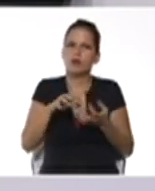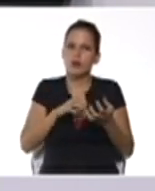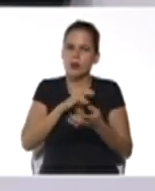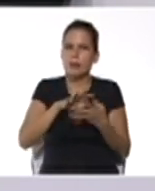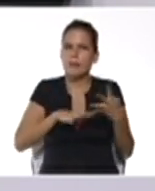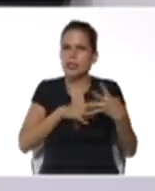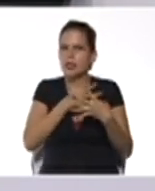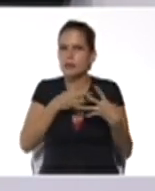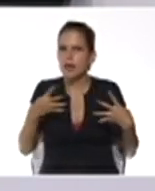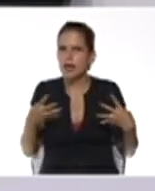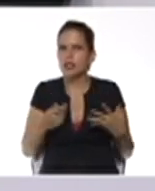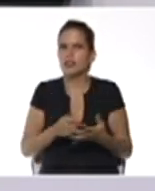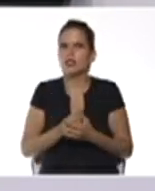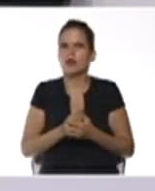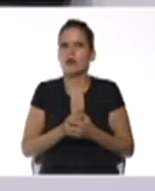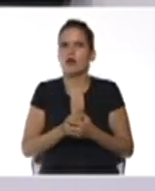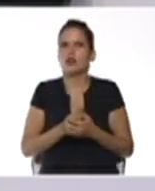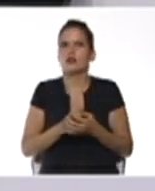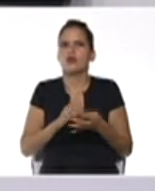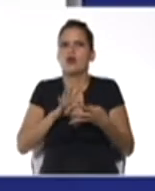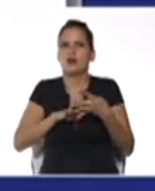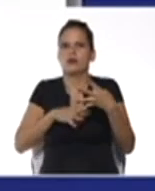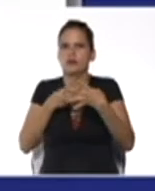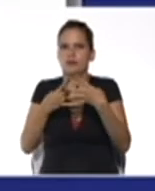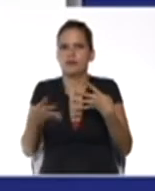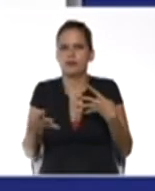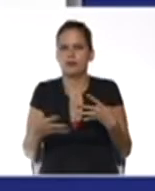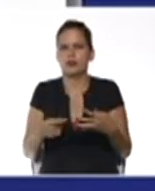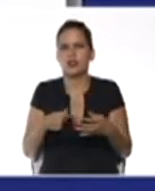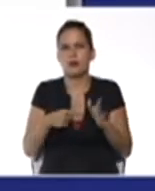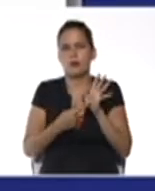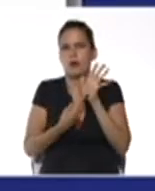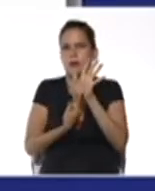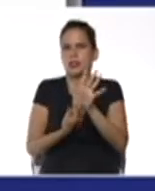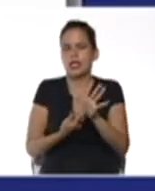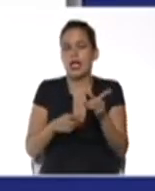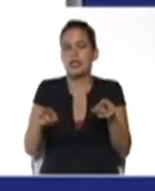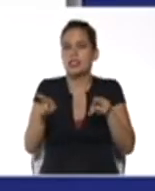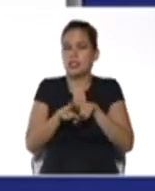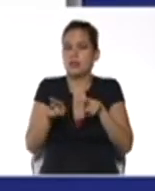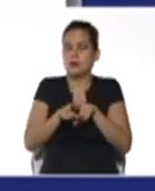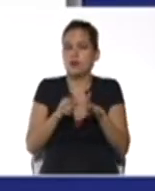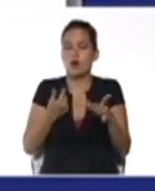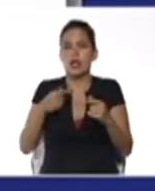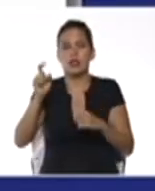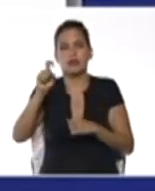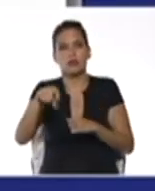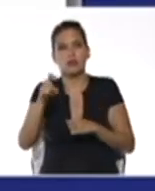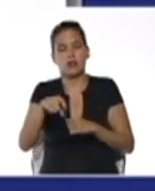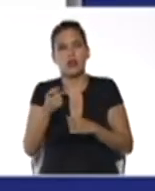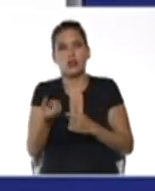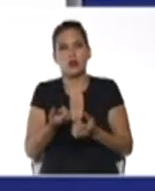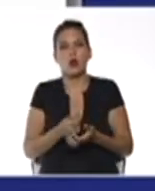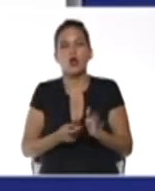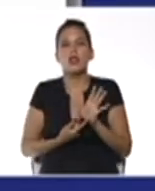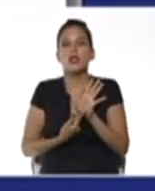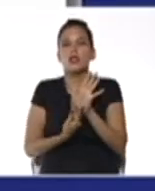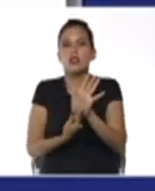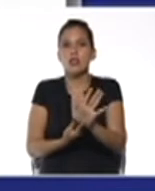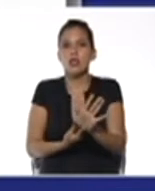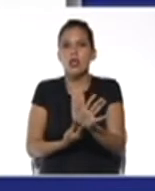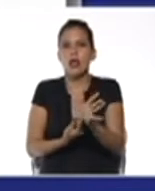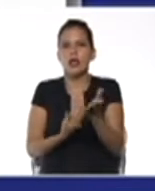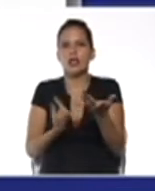matemático ante alguna operación matemática que vamos a presentar asimismo es necesario darle la